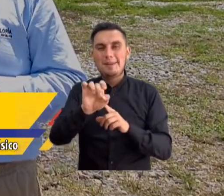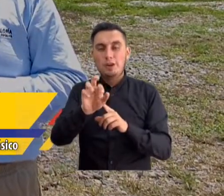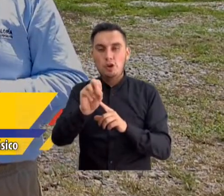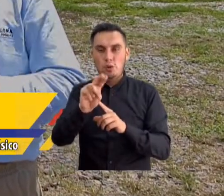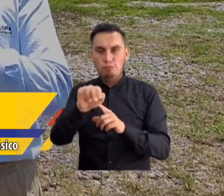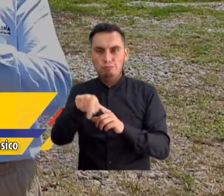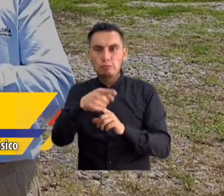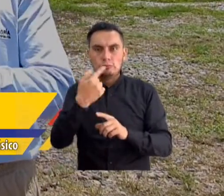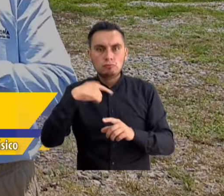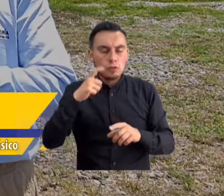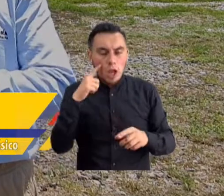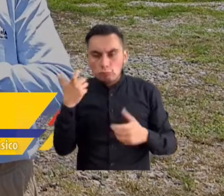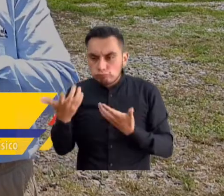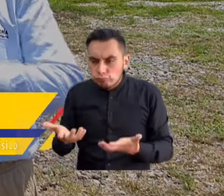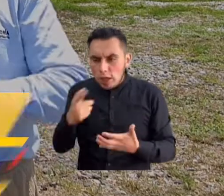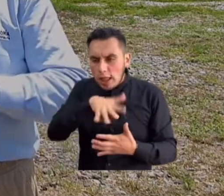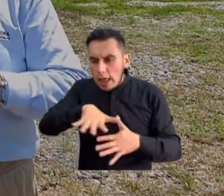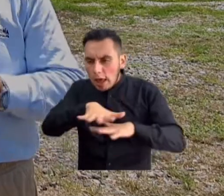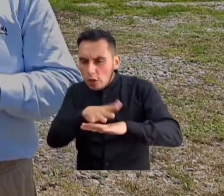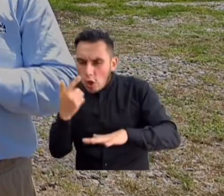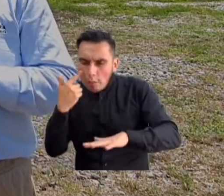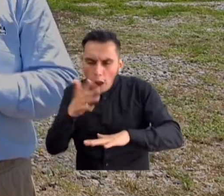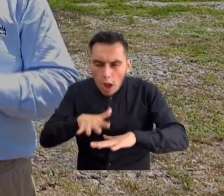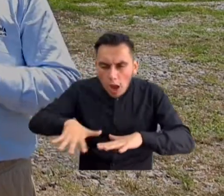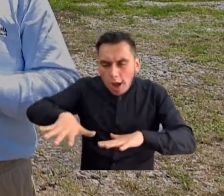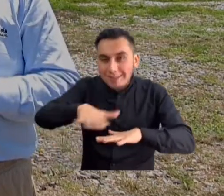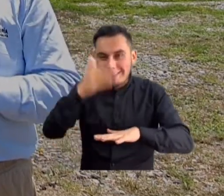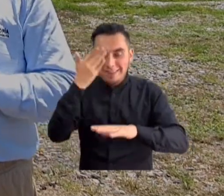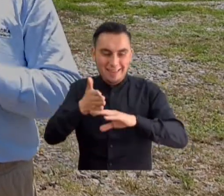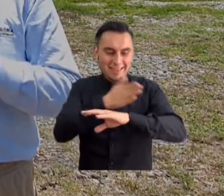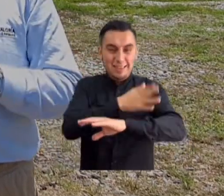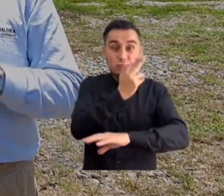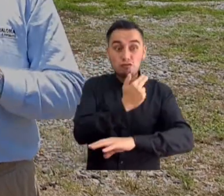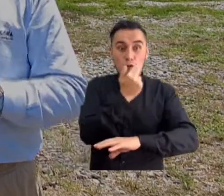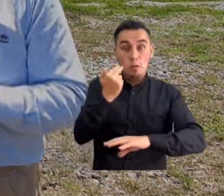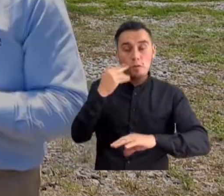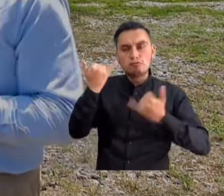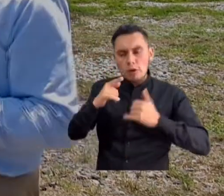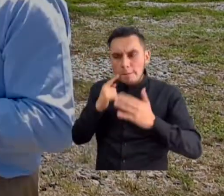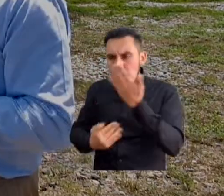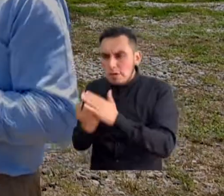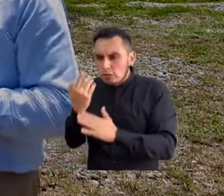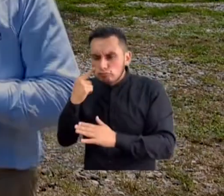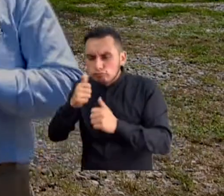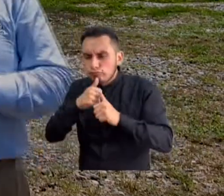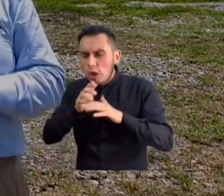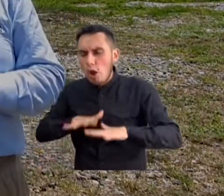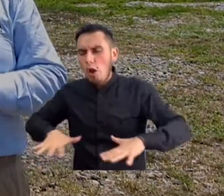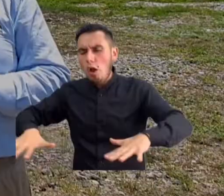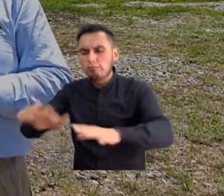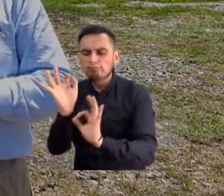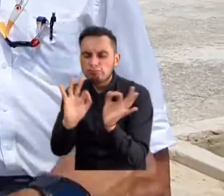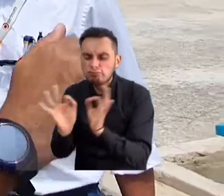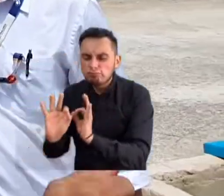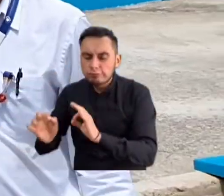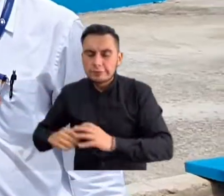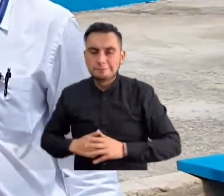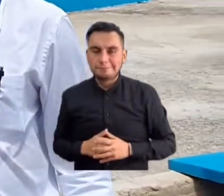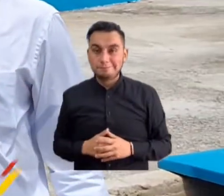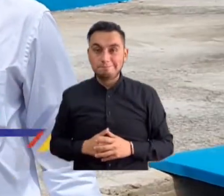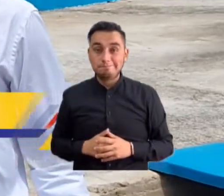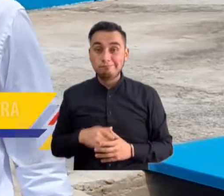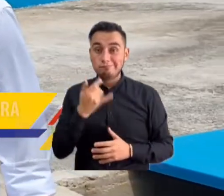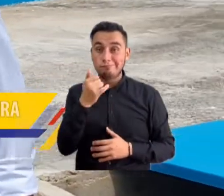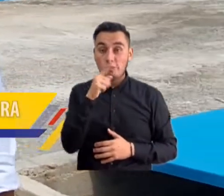municipio de Río Hacha haciéndole seguimiento juicioso a los compromisos para la puesta en marcha del acueducto que ustedes ven a mi espalda. Se